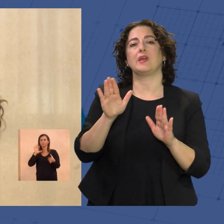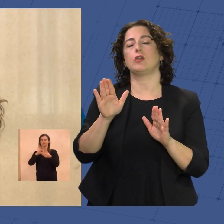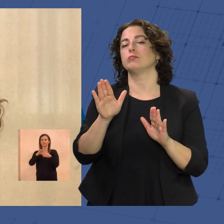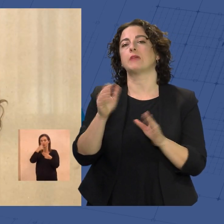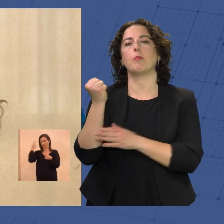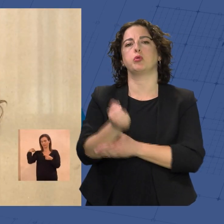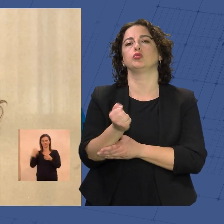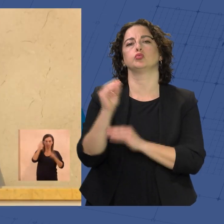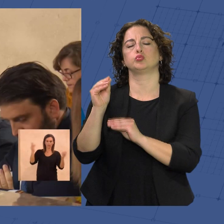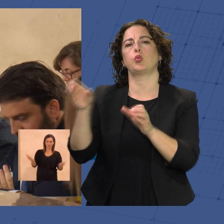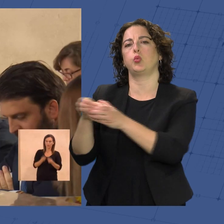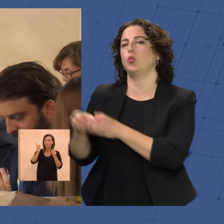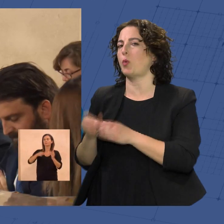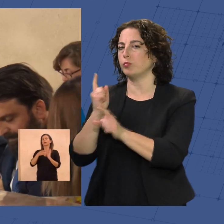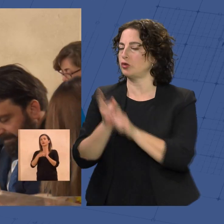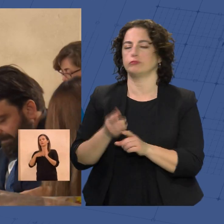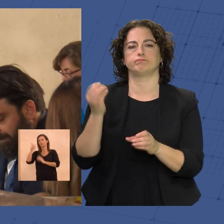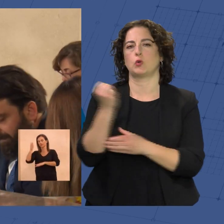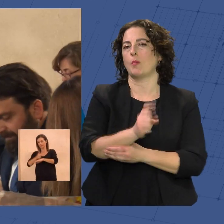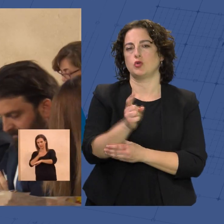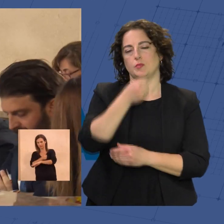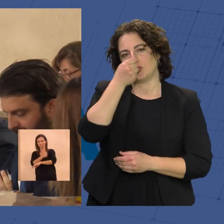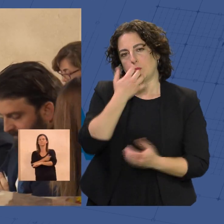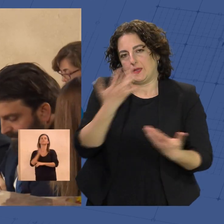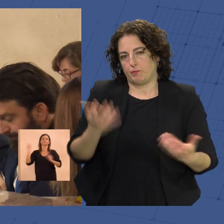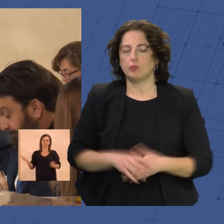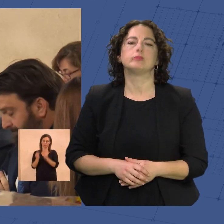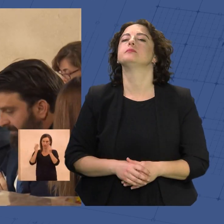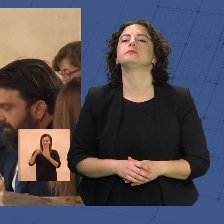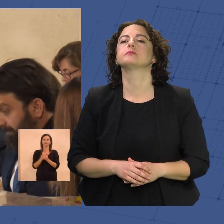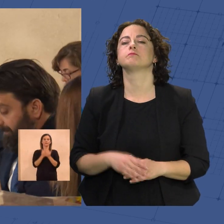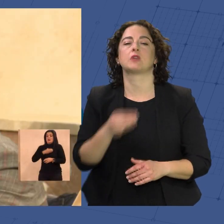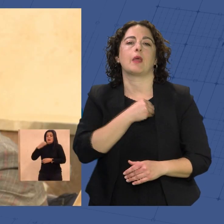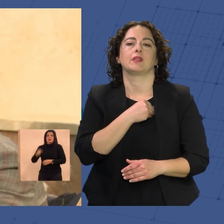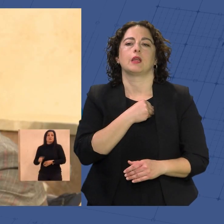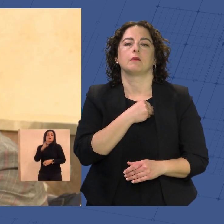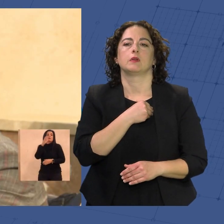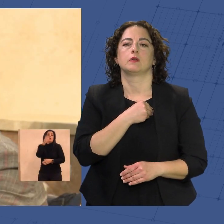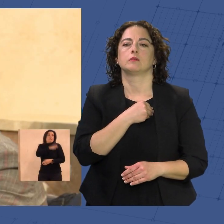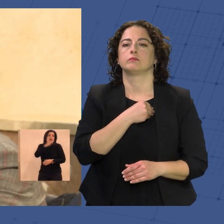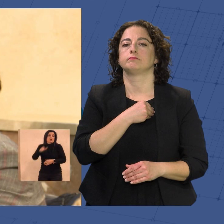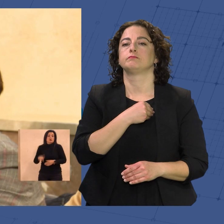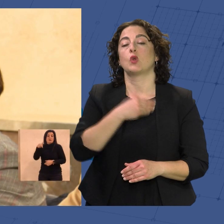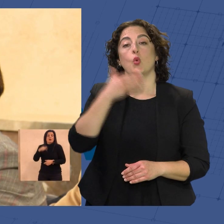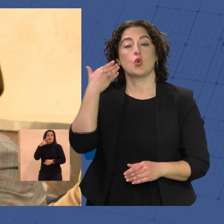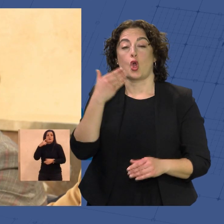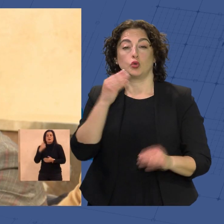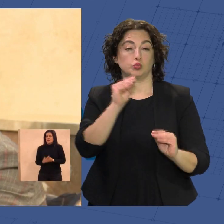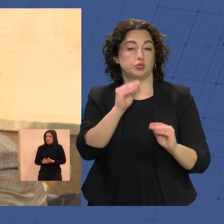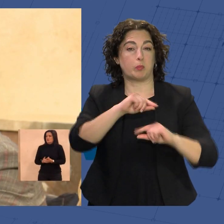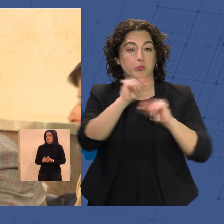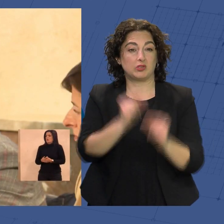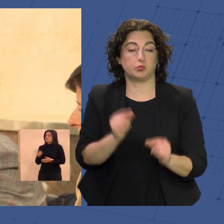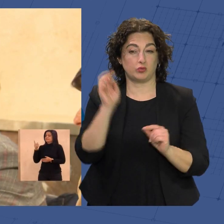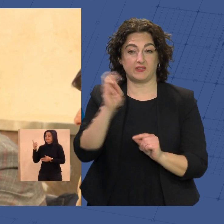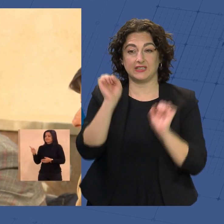con el apoyo de los grupos en la oposición, como el PSOE. Y lamentablemente tiene el deudoso honor de ser un presupuesto que llega